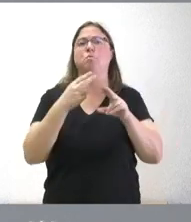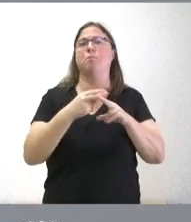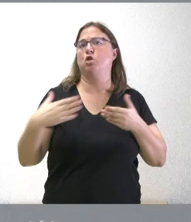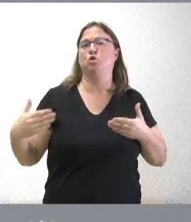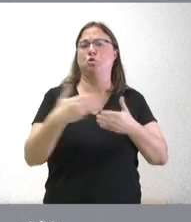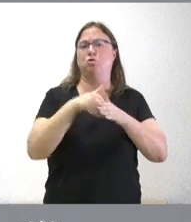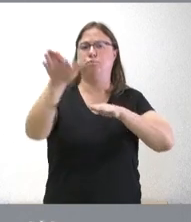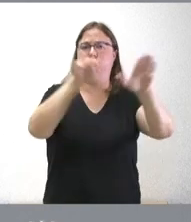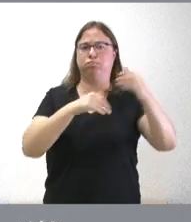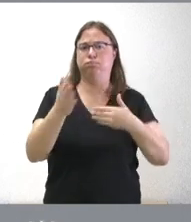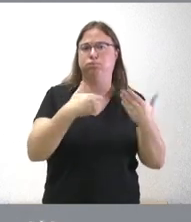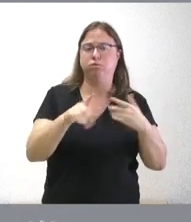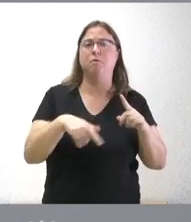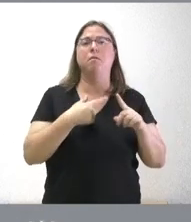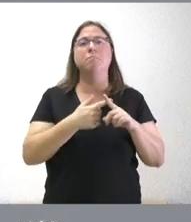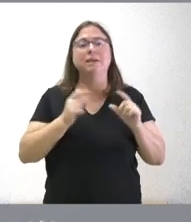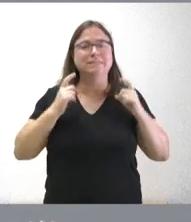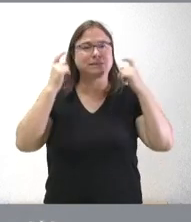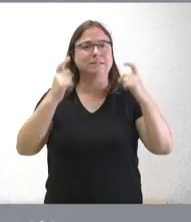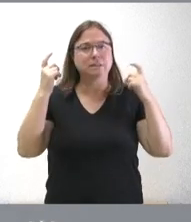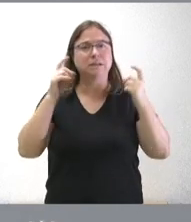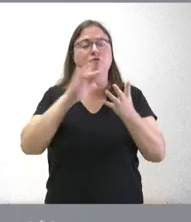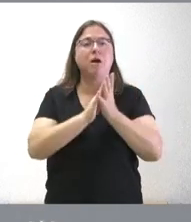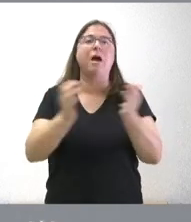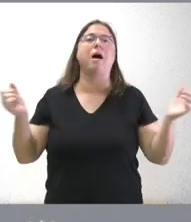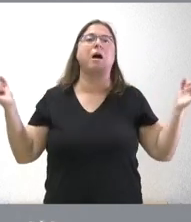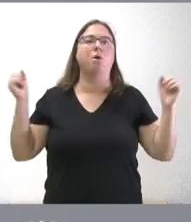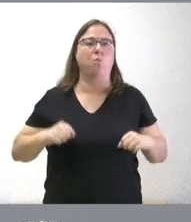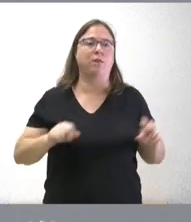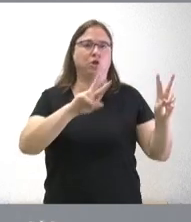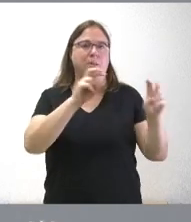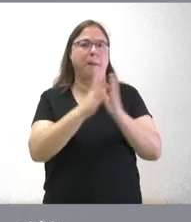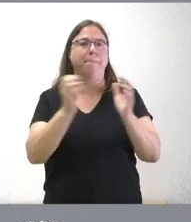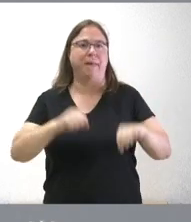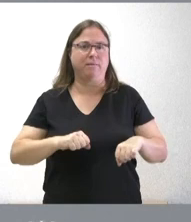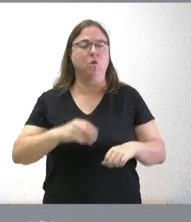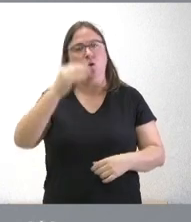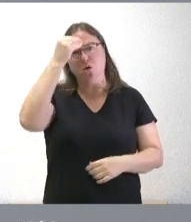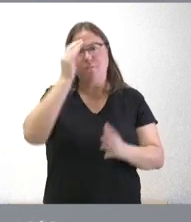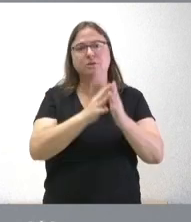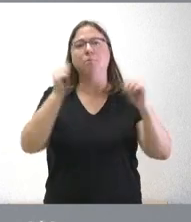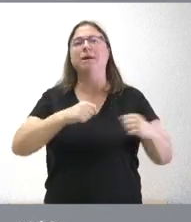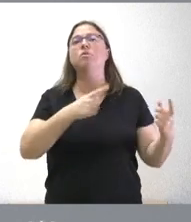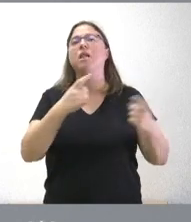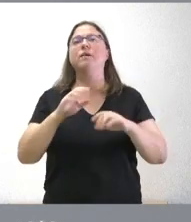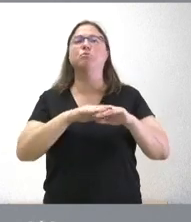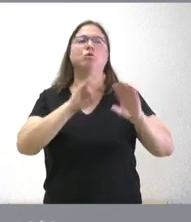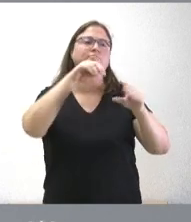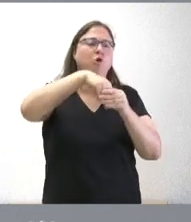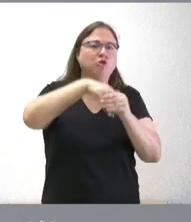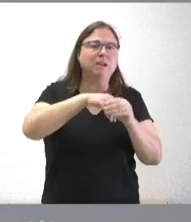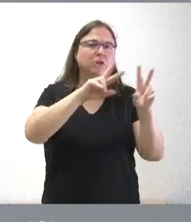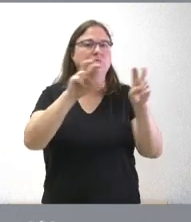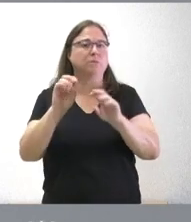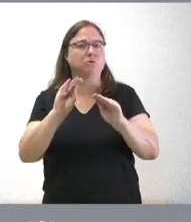Cortes de Castilla y León y plantear intentar llegar a acuerdo en torno a estos pactos yo creo que son pactos necesarios por su materia y son